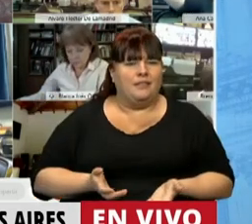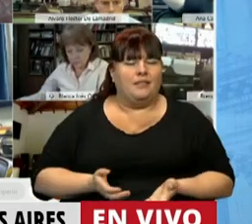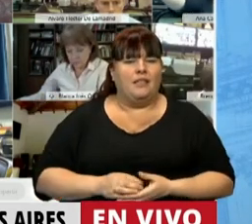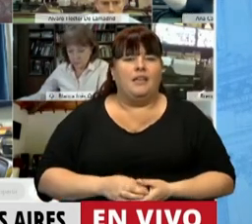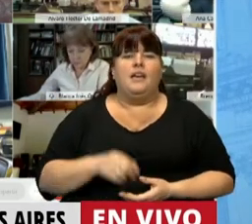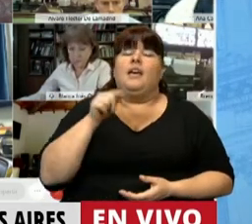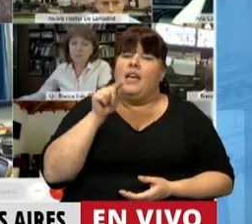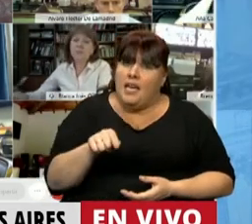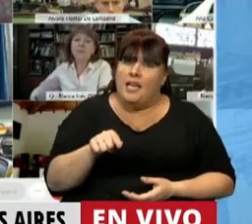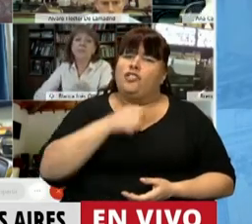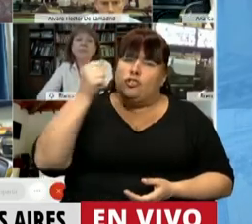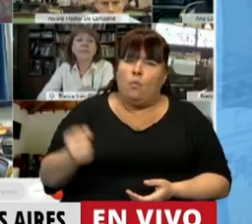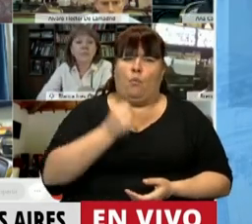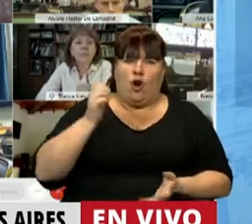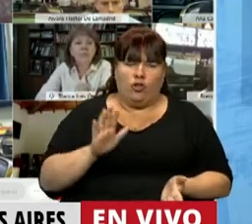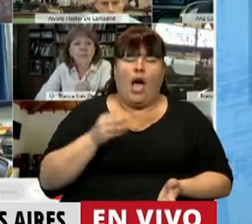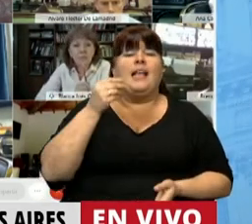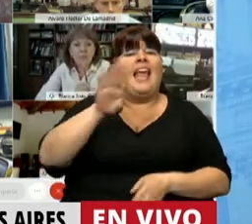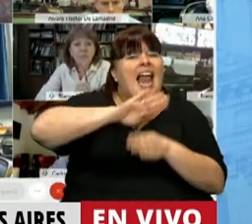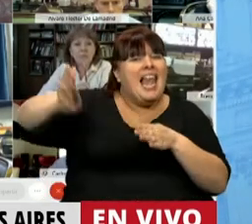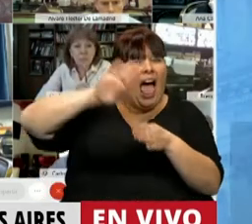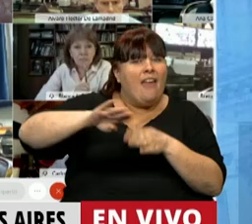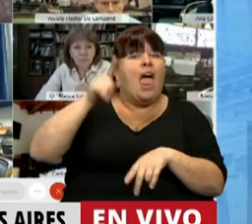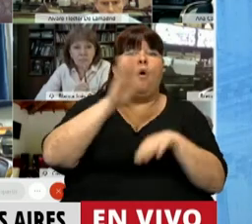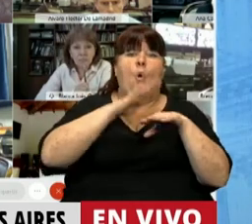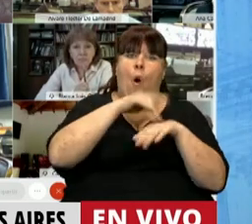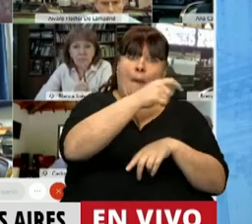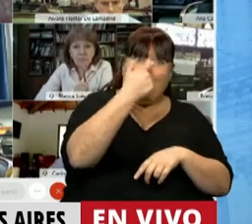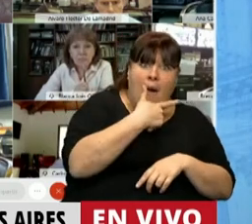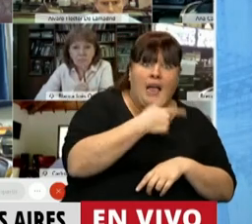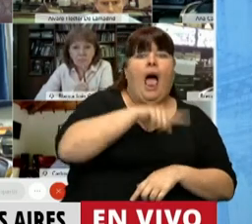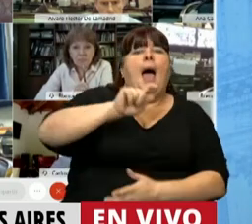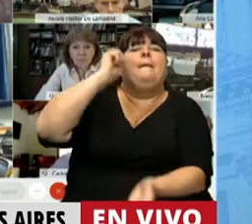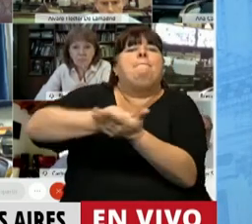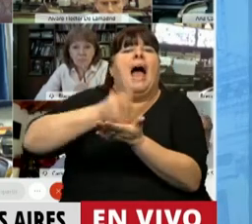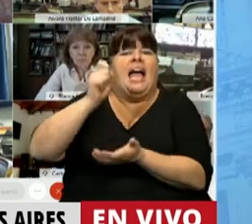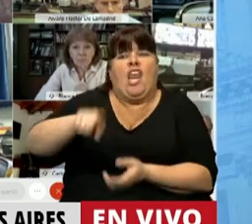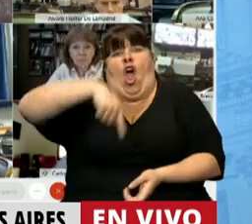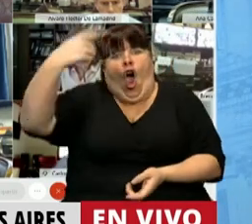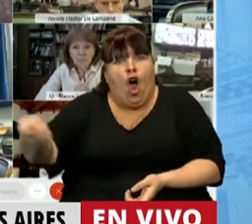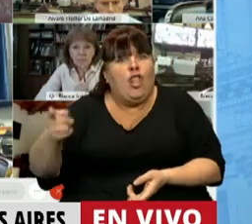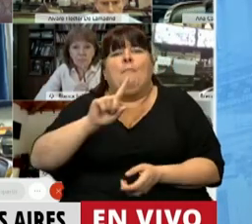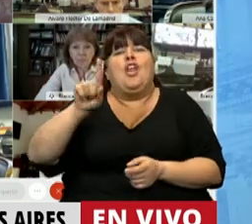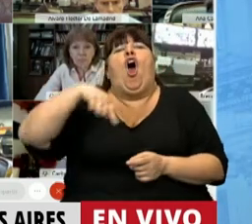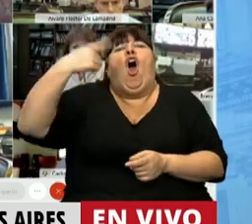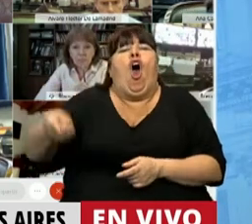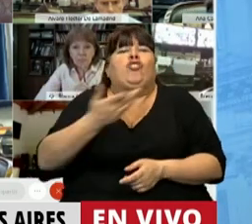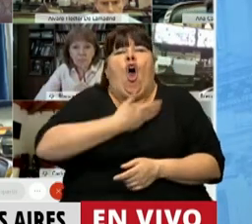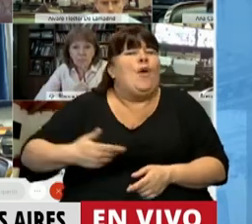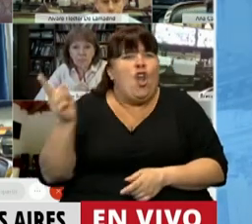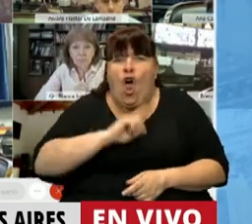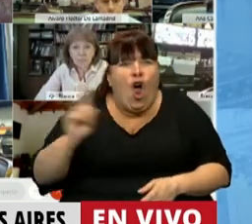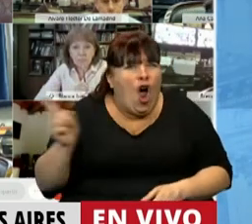Y esto es muy importante, porque la deuda que contrajeron unos las van a pagar los otros, pero no los otros que